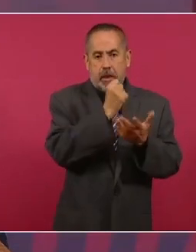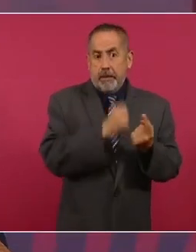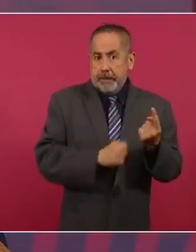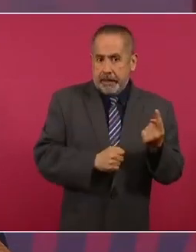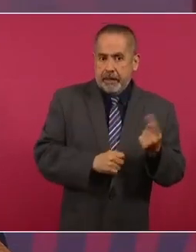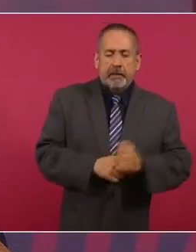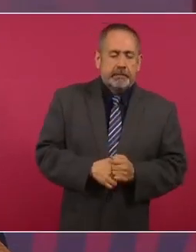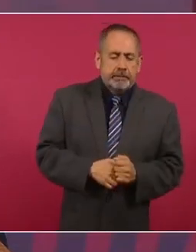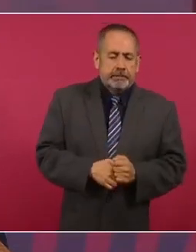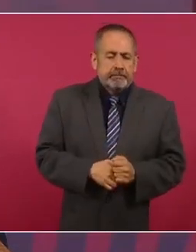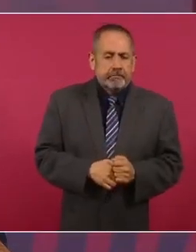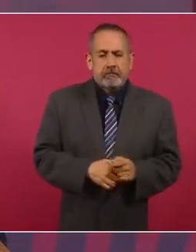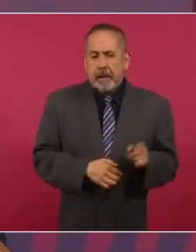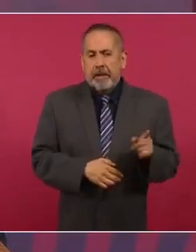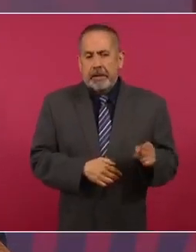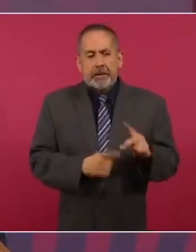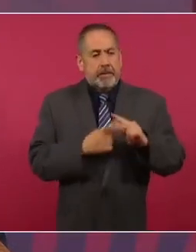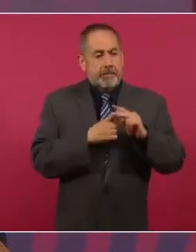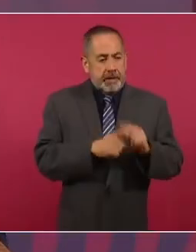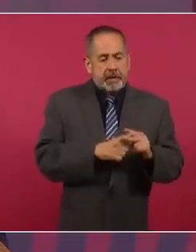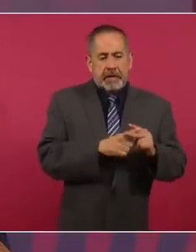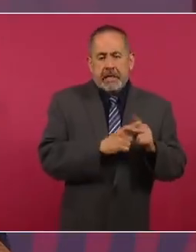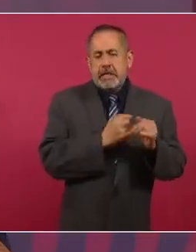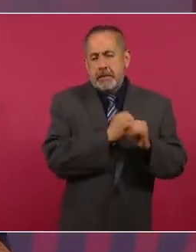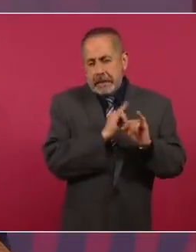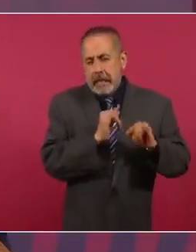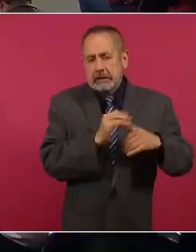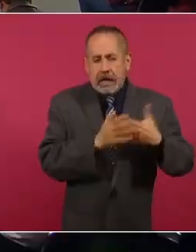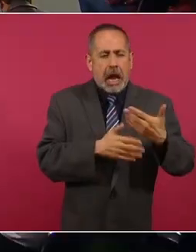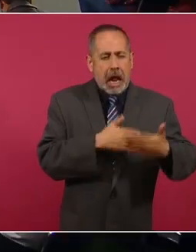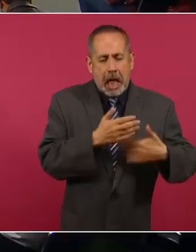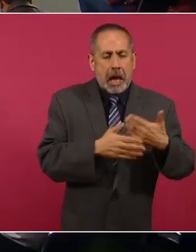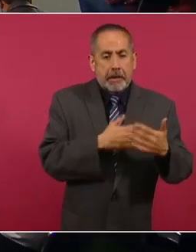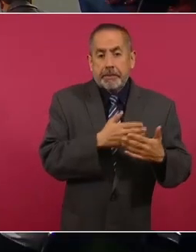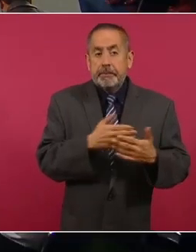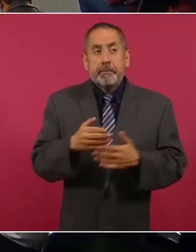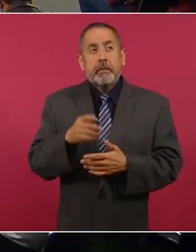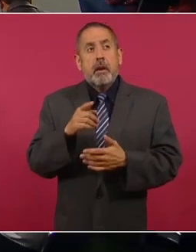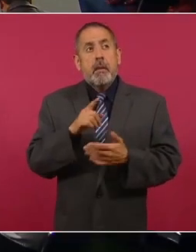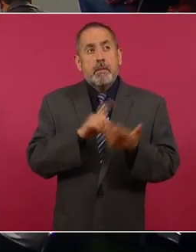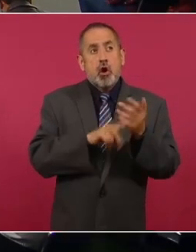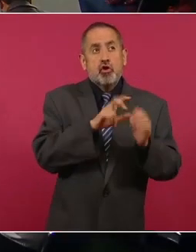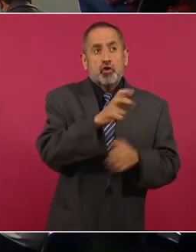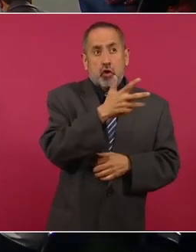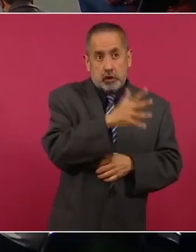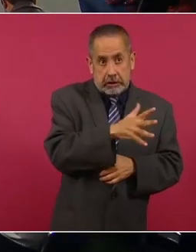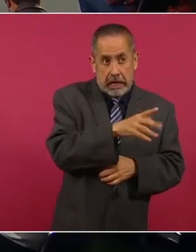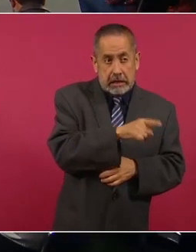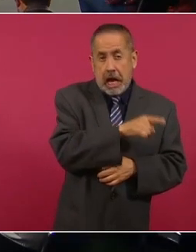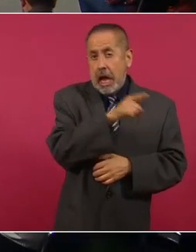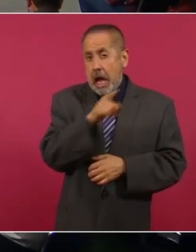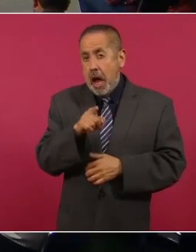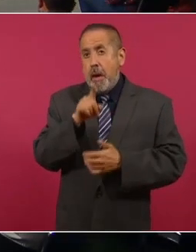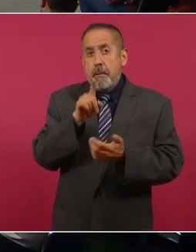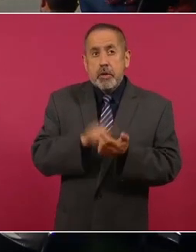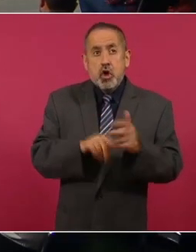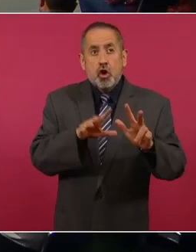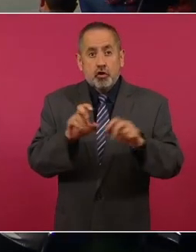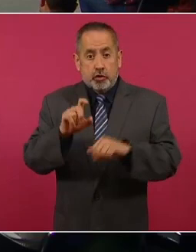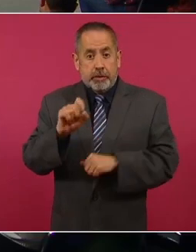Inicia el movimiento de independencia en 1810, se consuma en